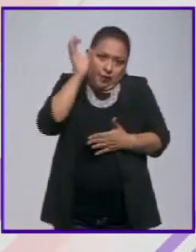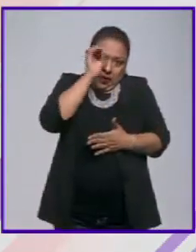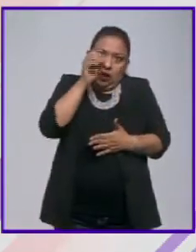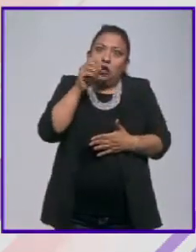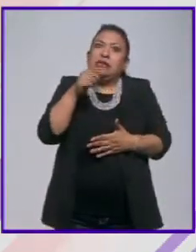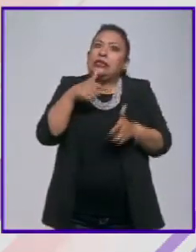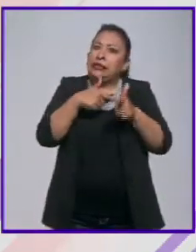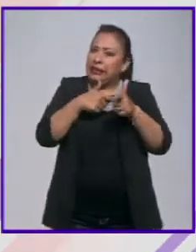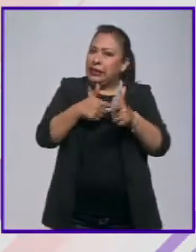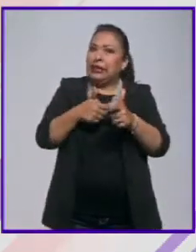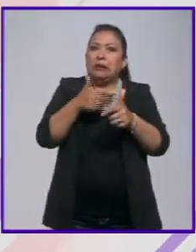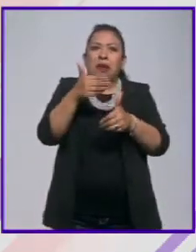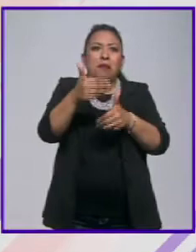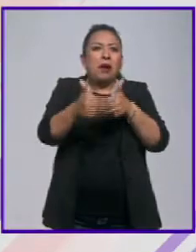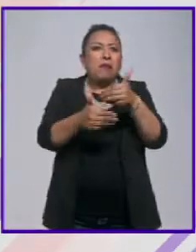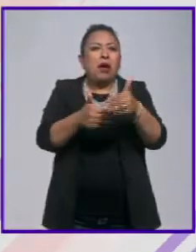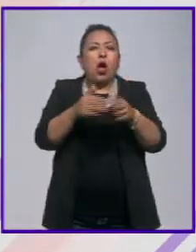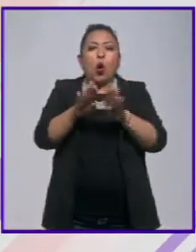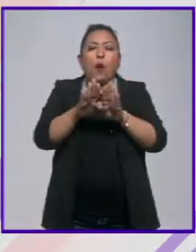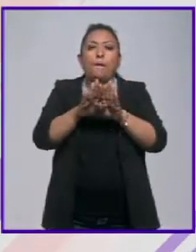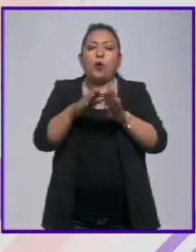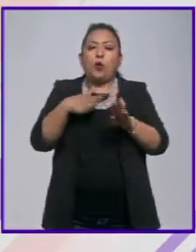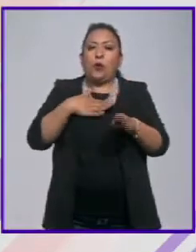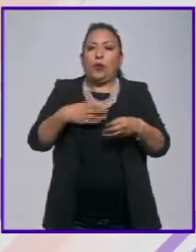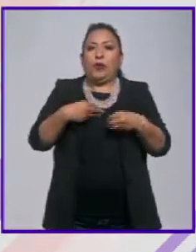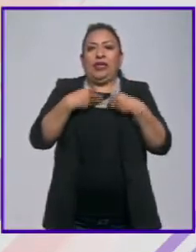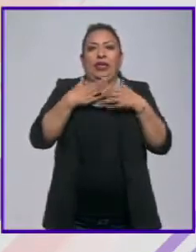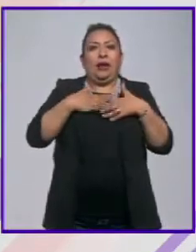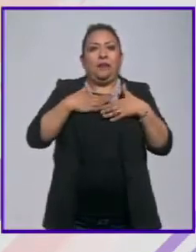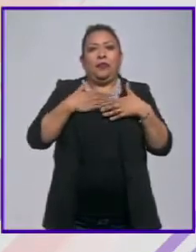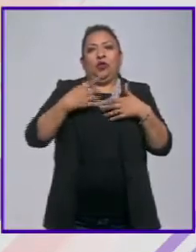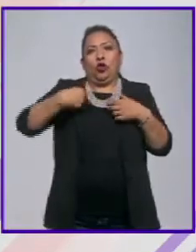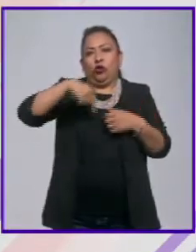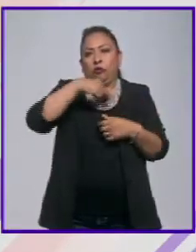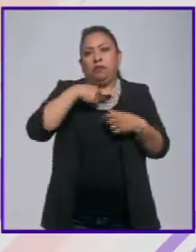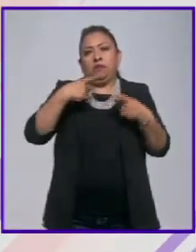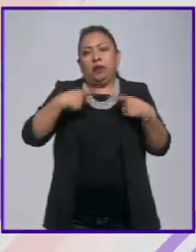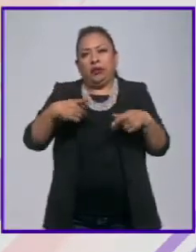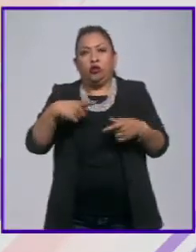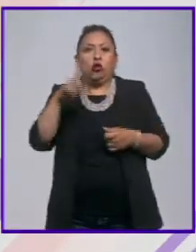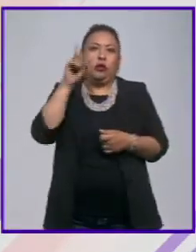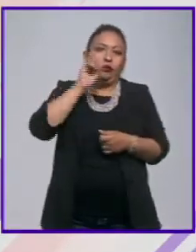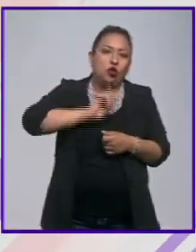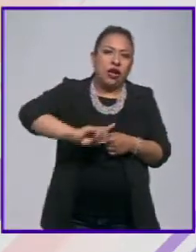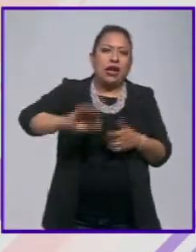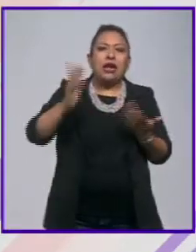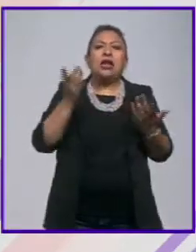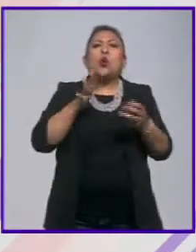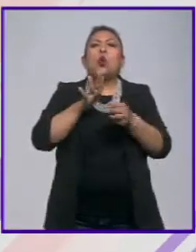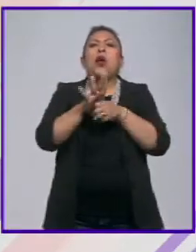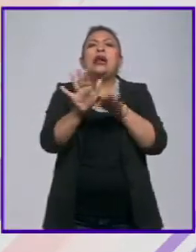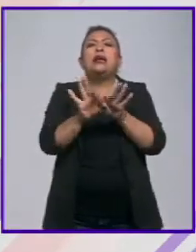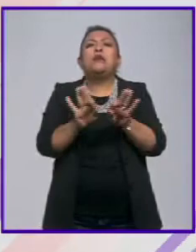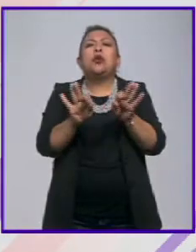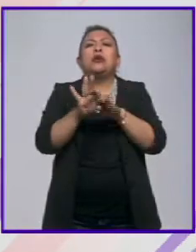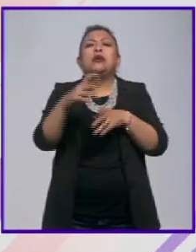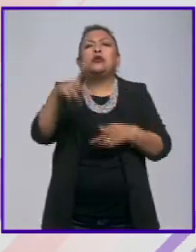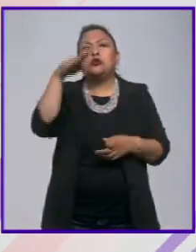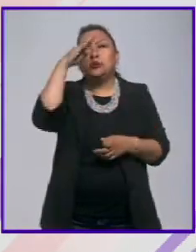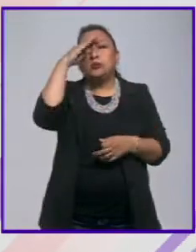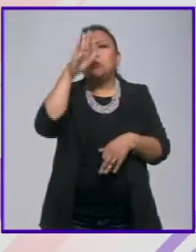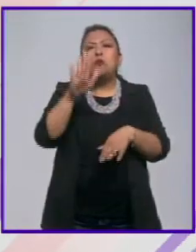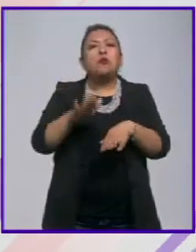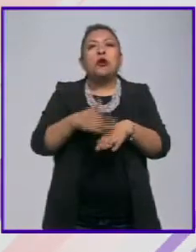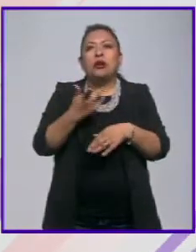sigue marcando la vida de nosotras, ¿no? De nosotros, de las mujeres, ¿no? ¿Cuál es la riqueza de su pensamiento?